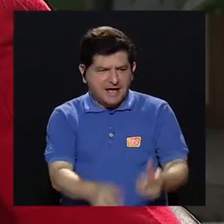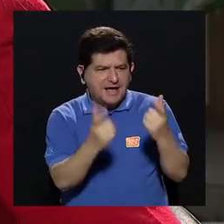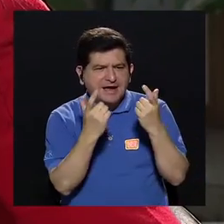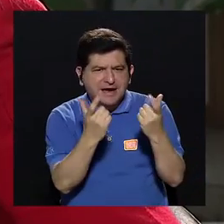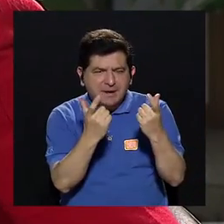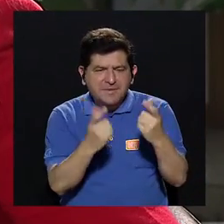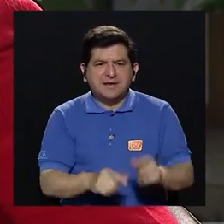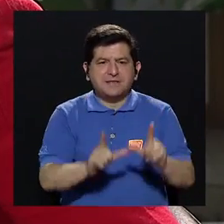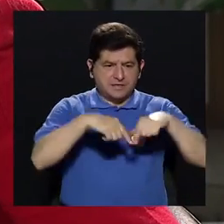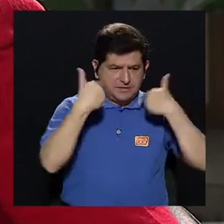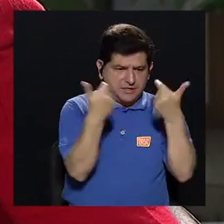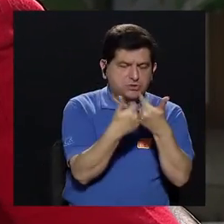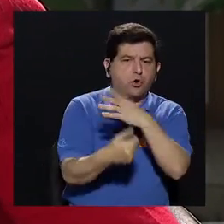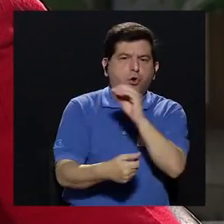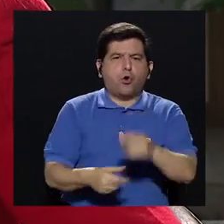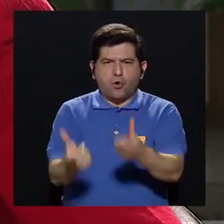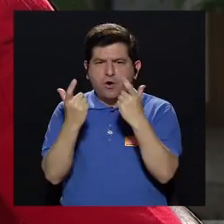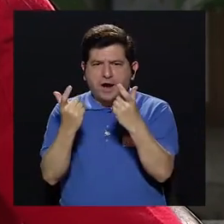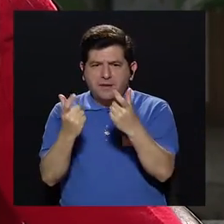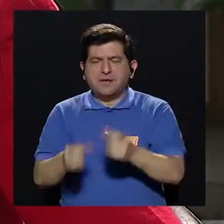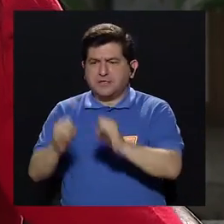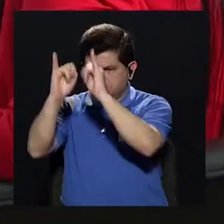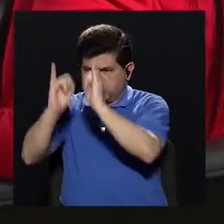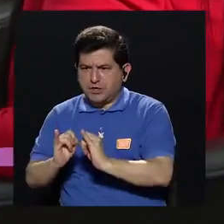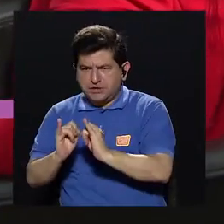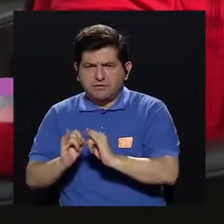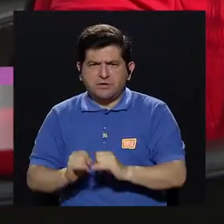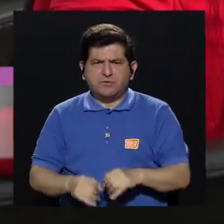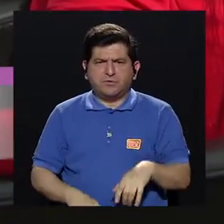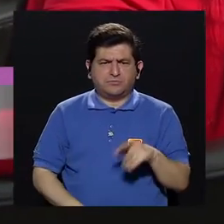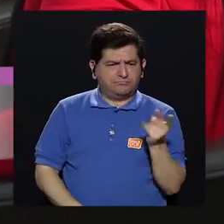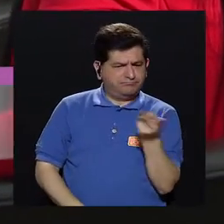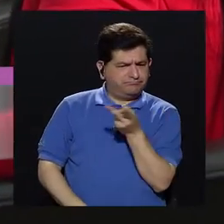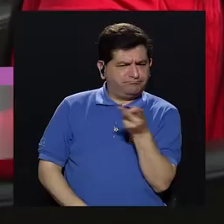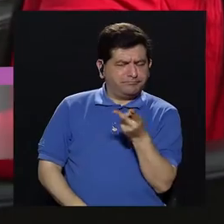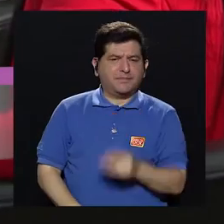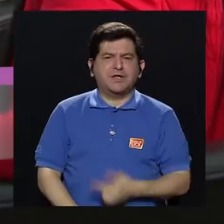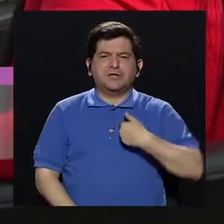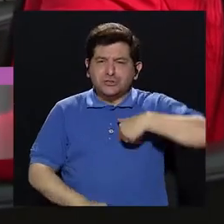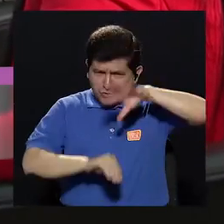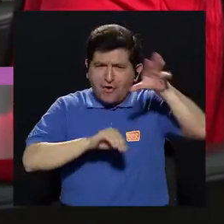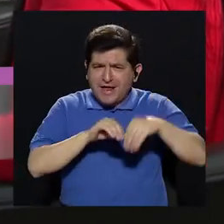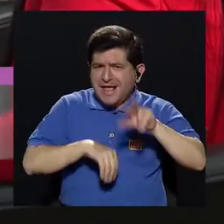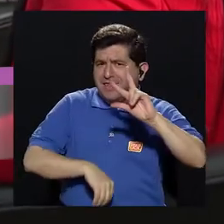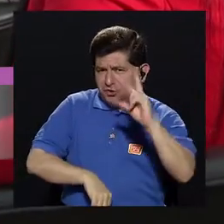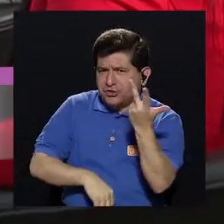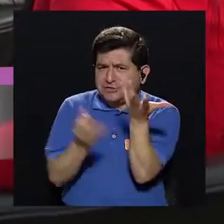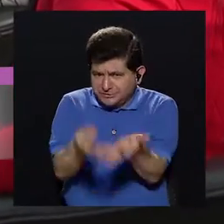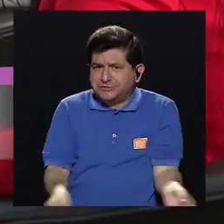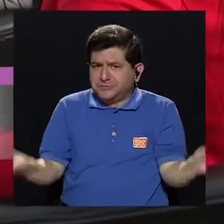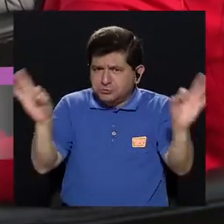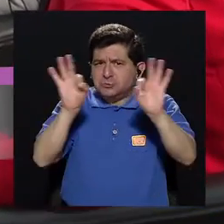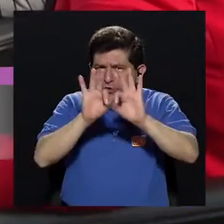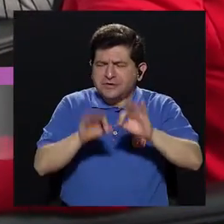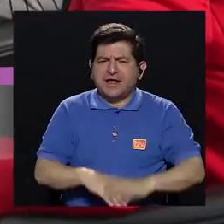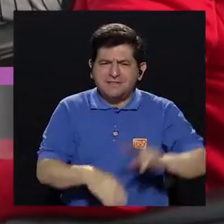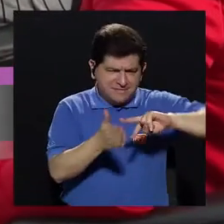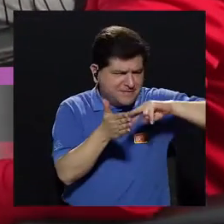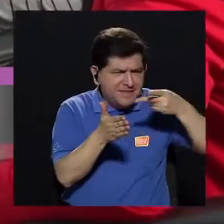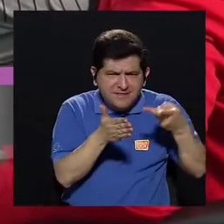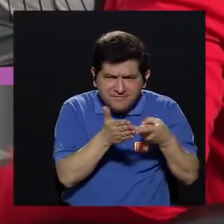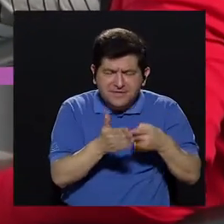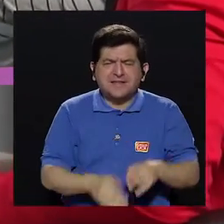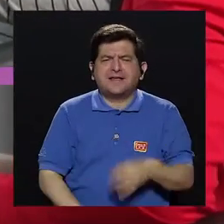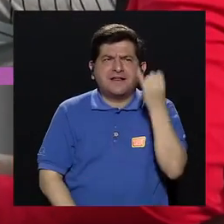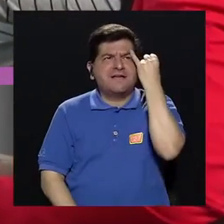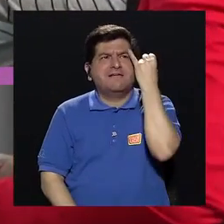colectiva y capitalización individual. Claro, vamos a ver, tal vez voy a agregarle un tercero que es importante para definir los